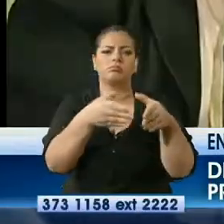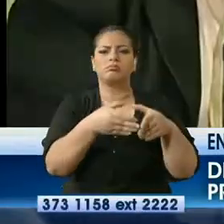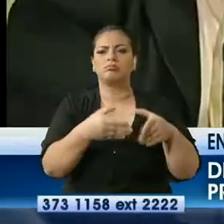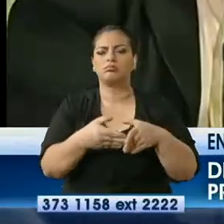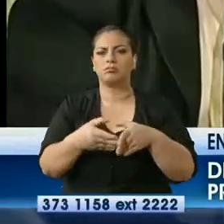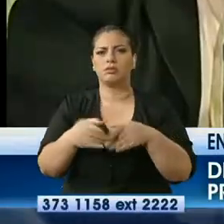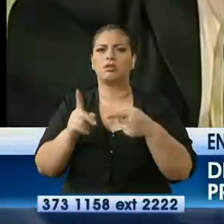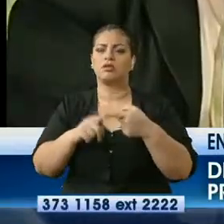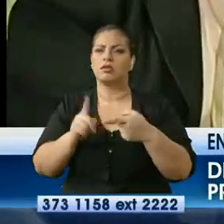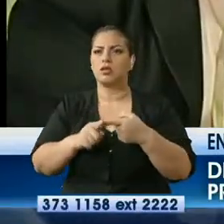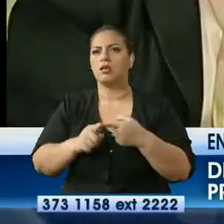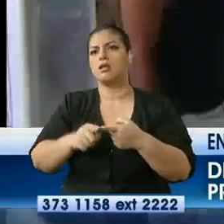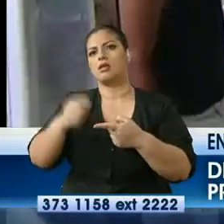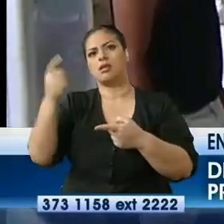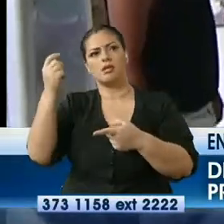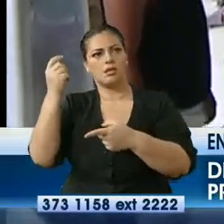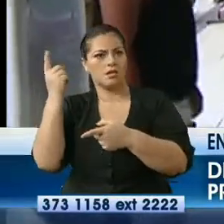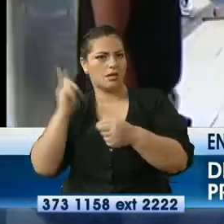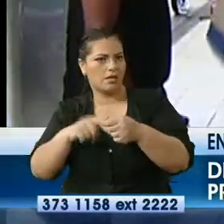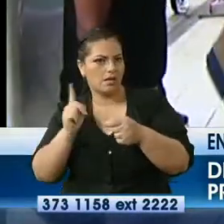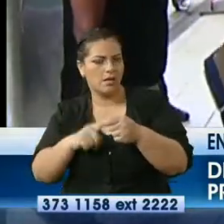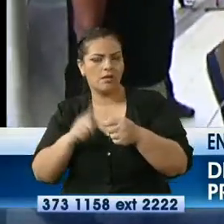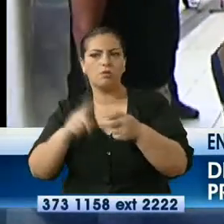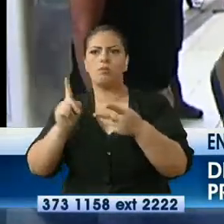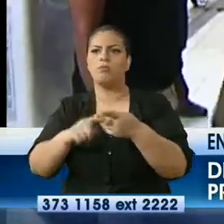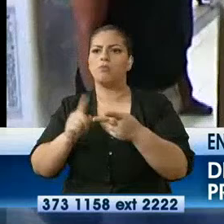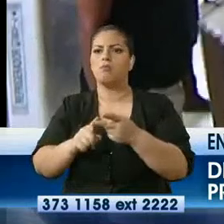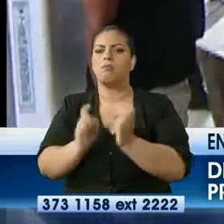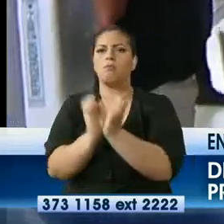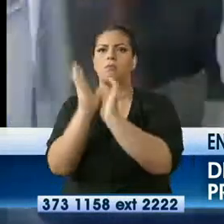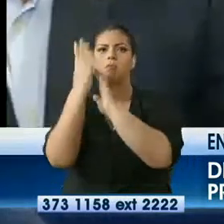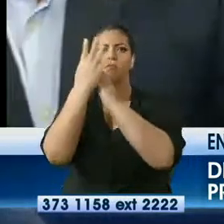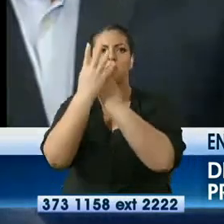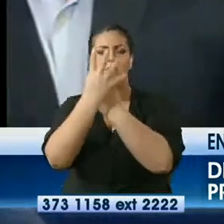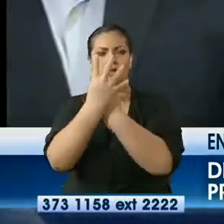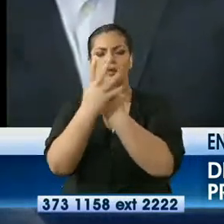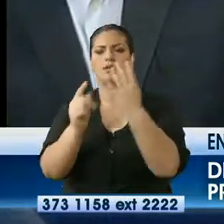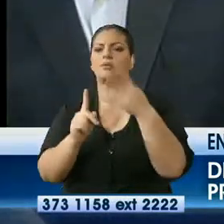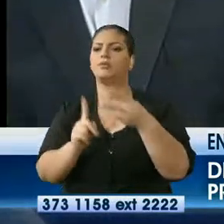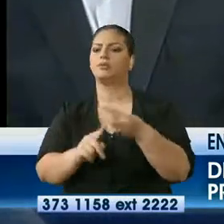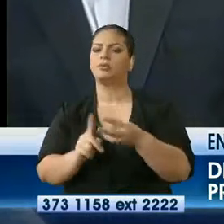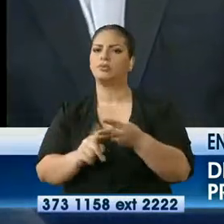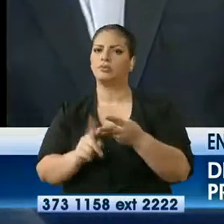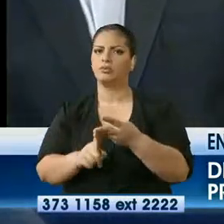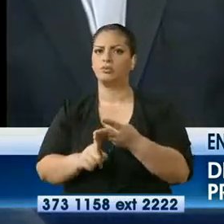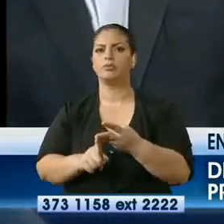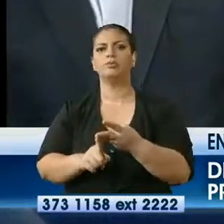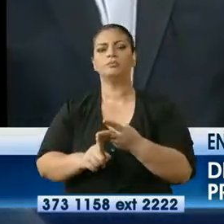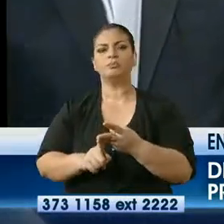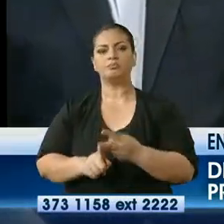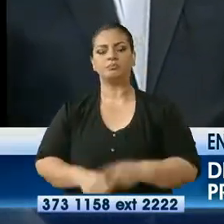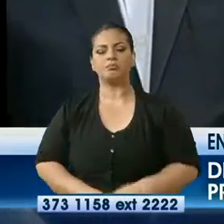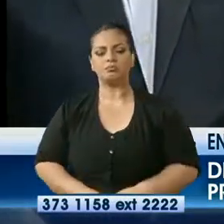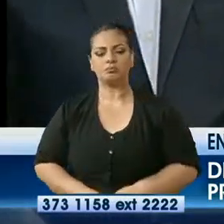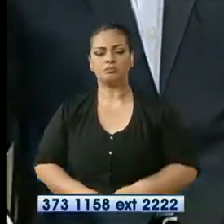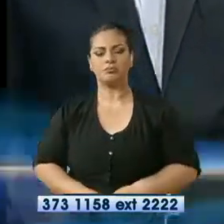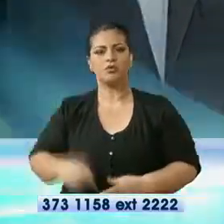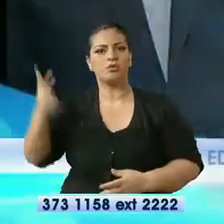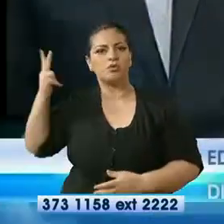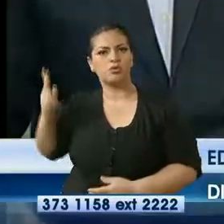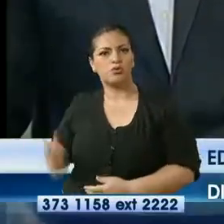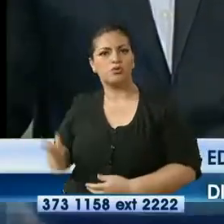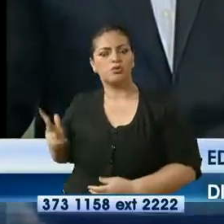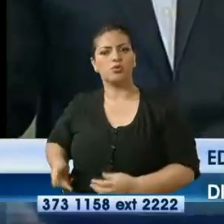La Troncal y Chole. A estas alturas de la contracción. Visto las últimas cifras del Banco Central, tenemos una